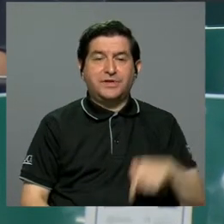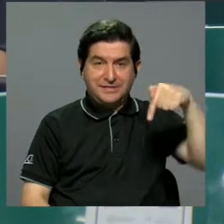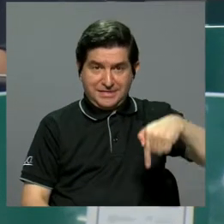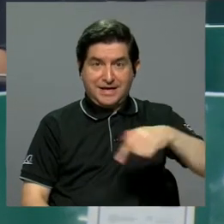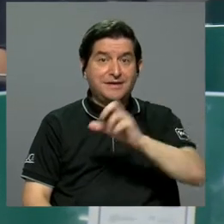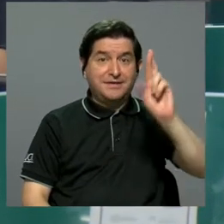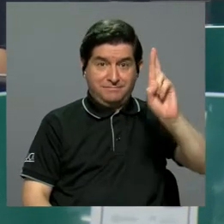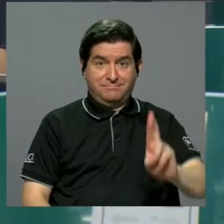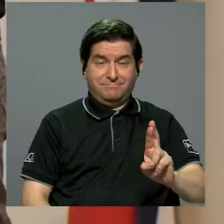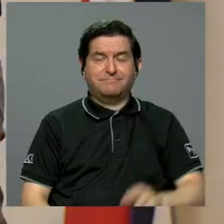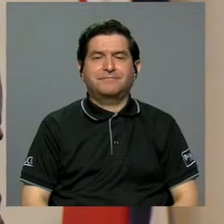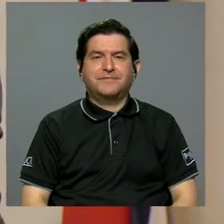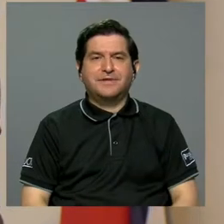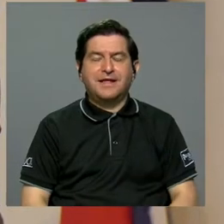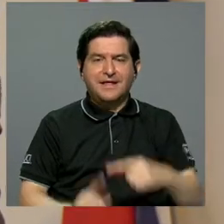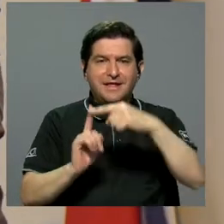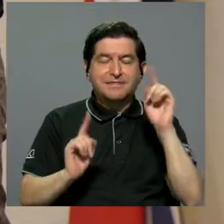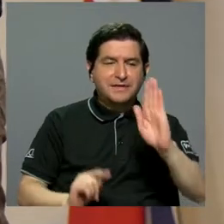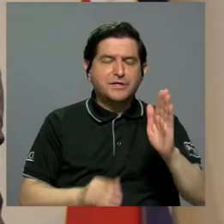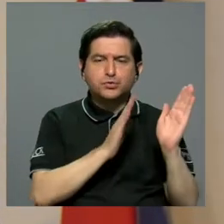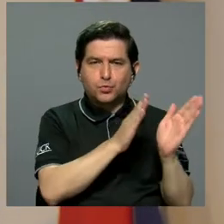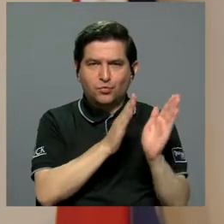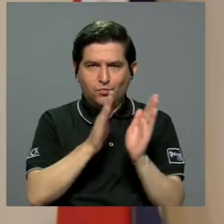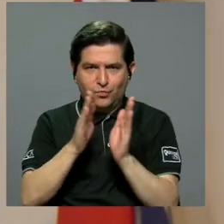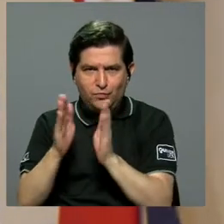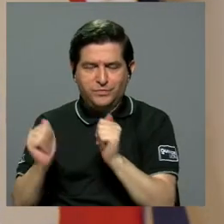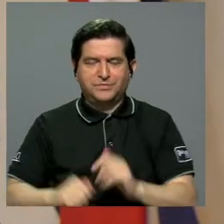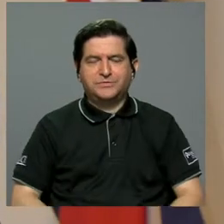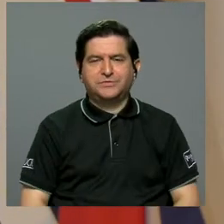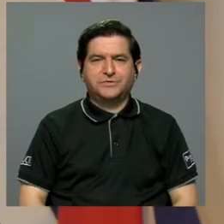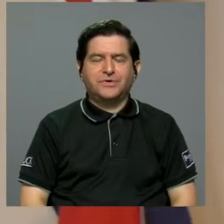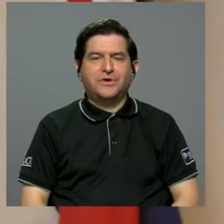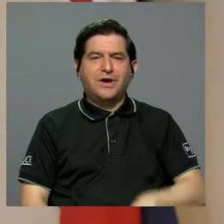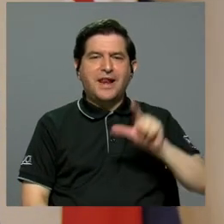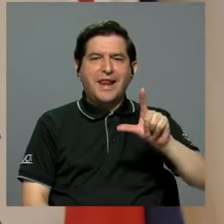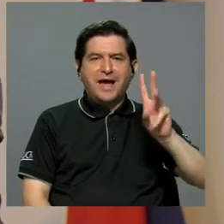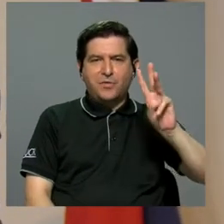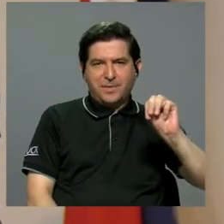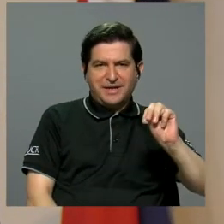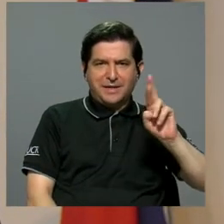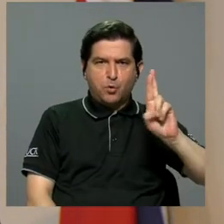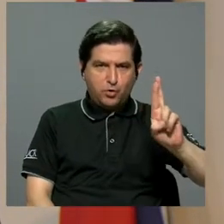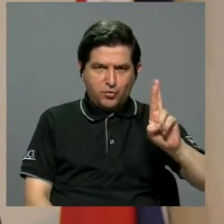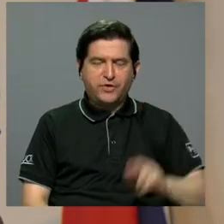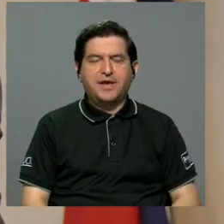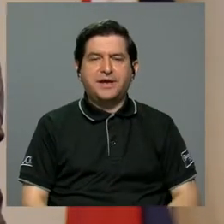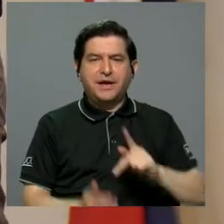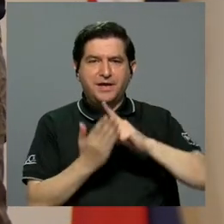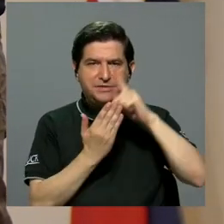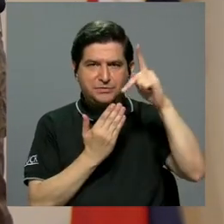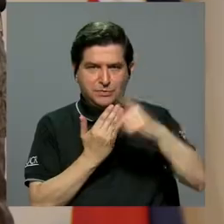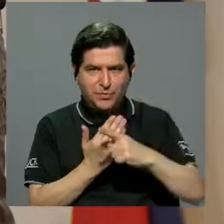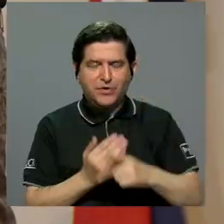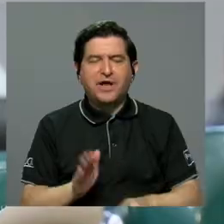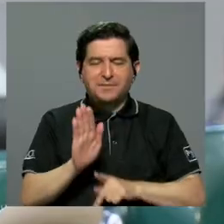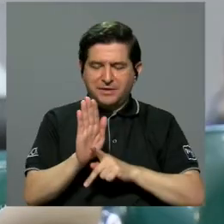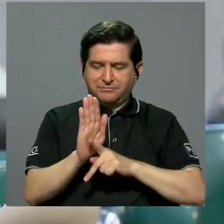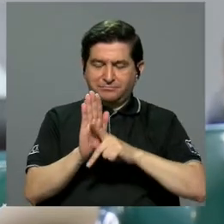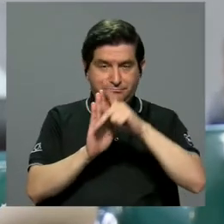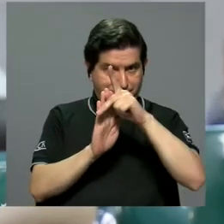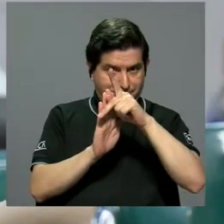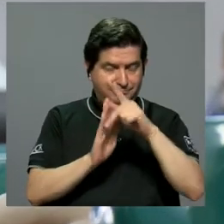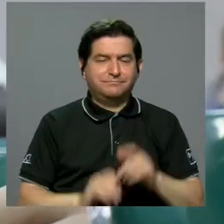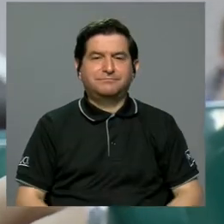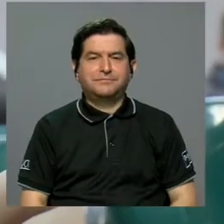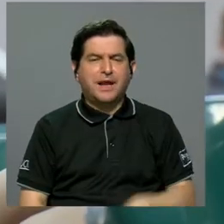en costa rica a partir de su formación laura matamorros rodríguez del programa de recursos para la